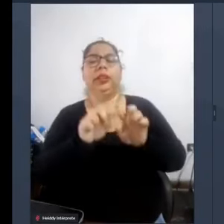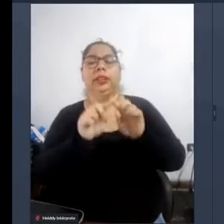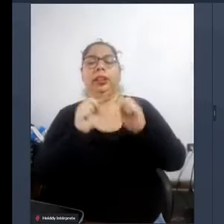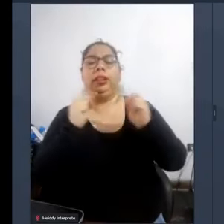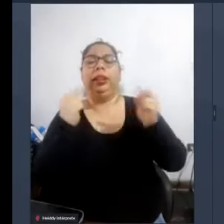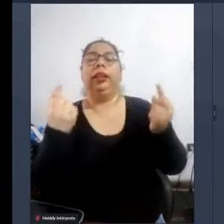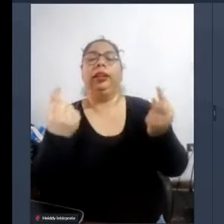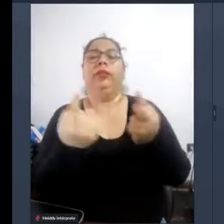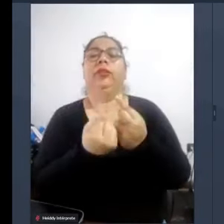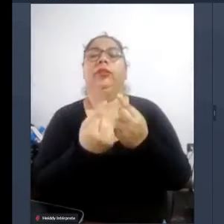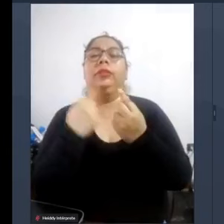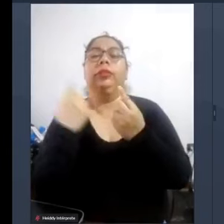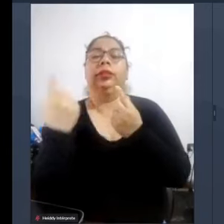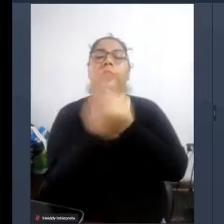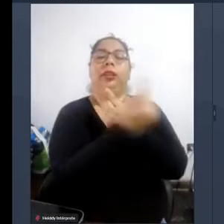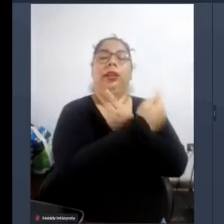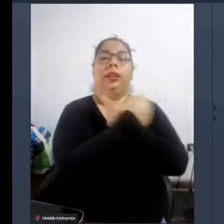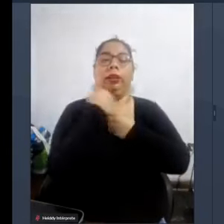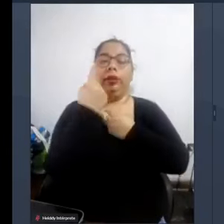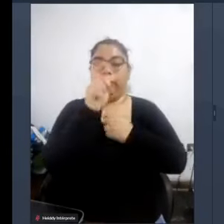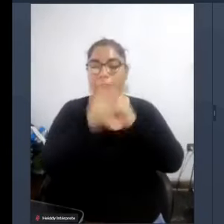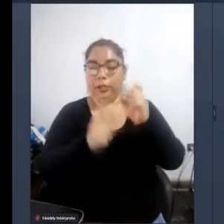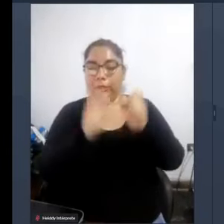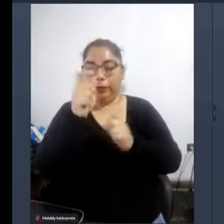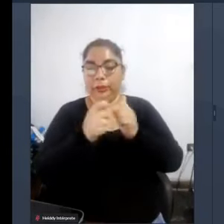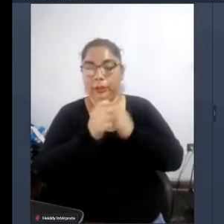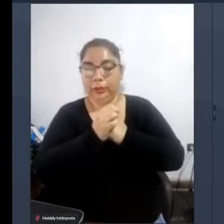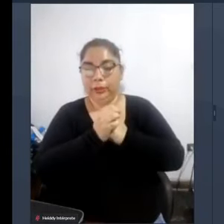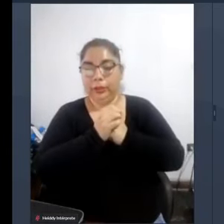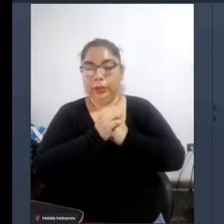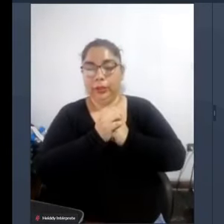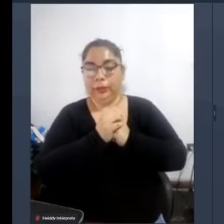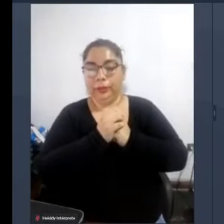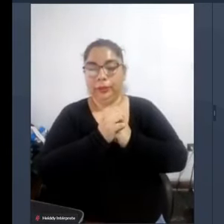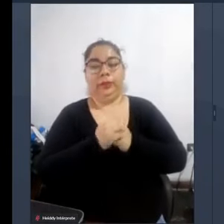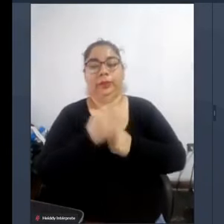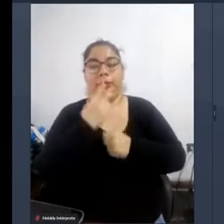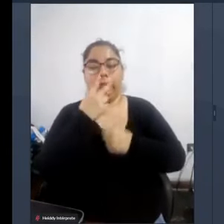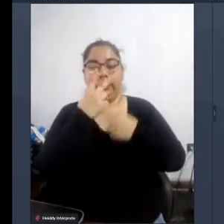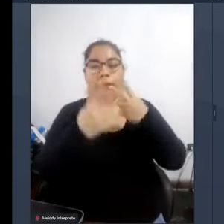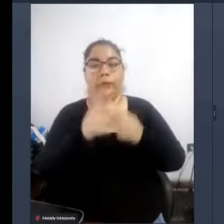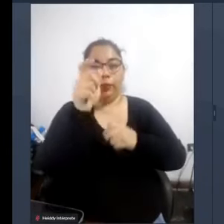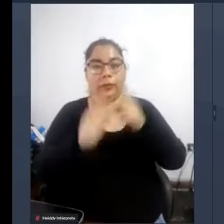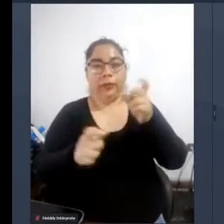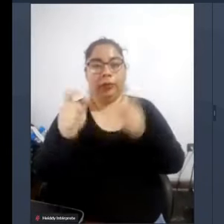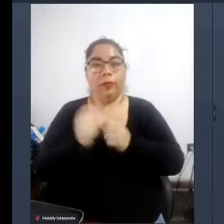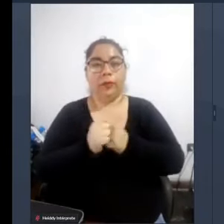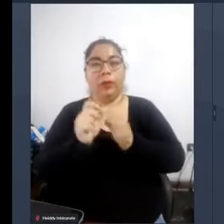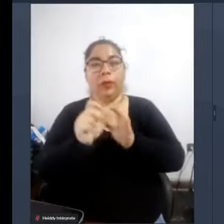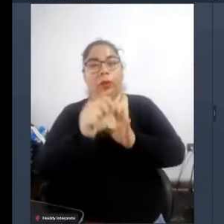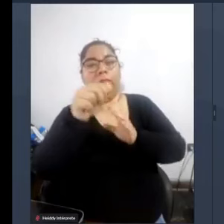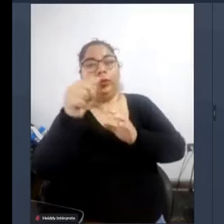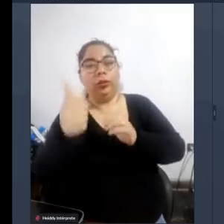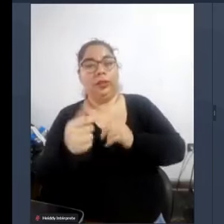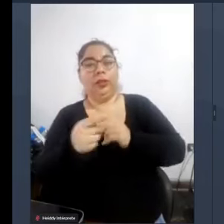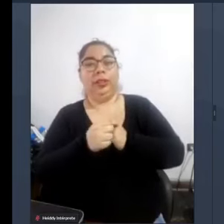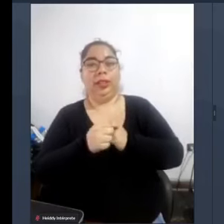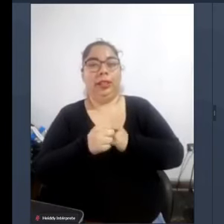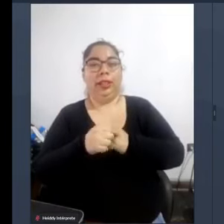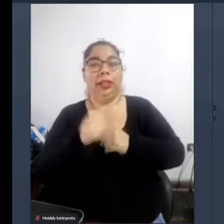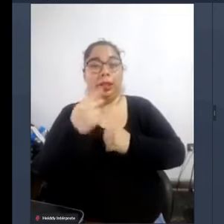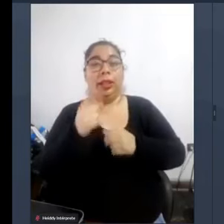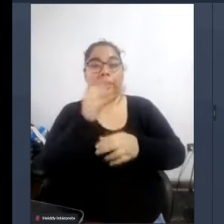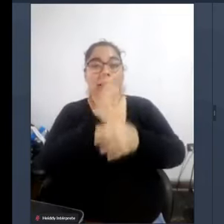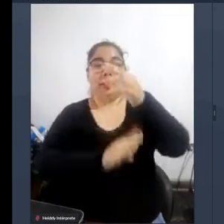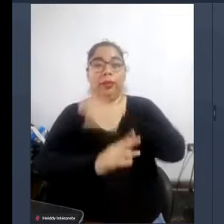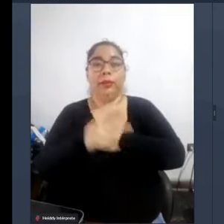alrededor de la persona es por eso que se antepone a la persona primero y luego su condición en este caso la discapacidad